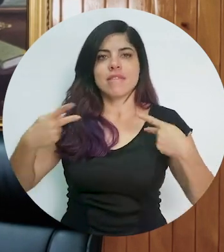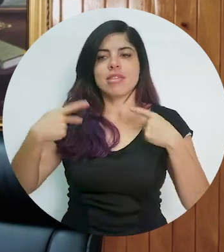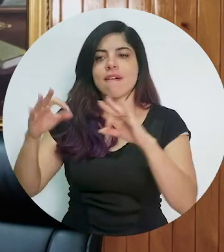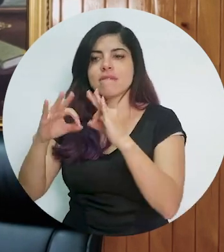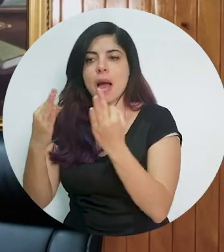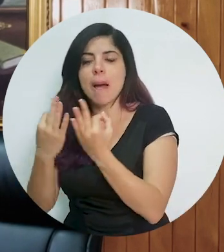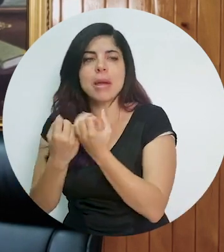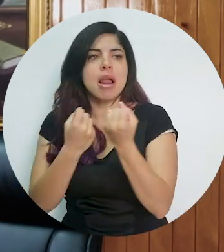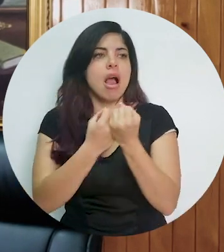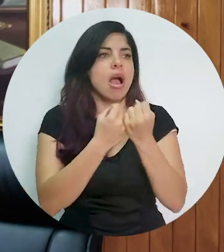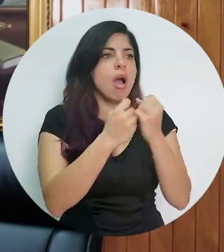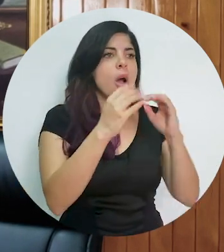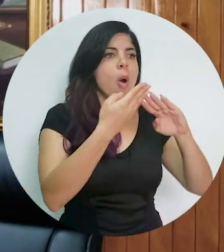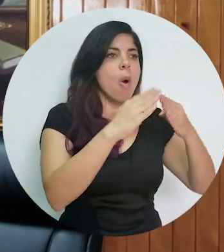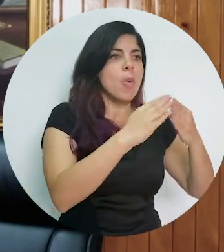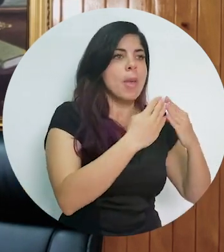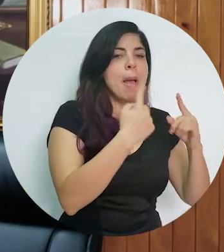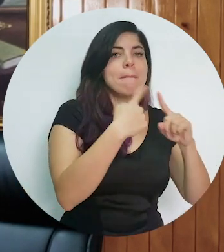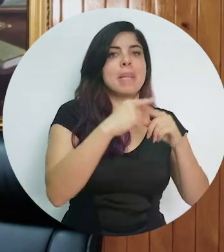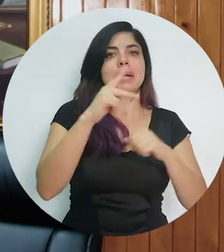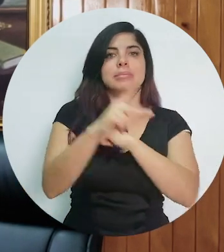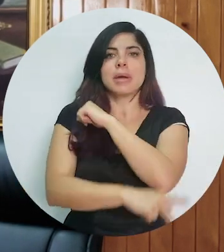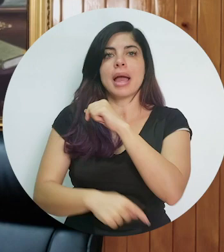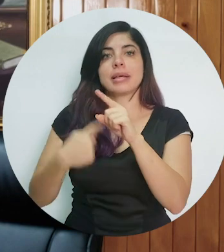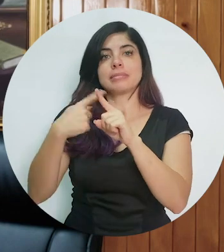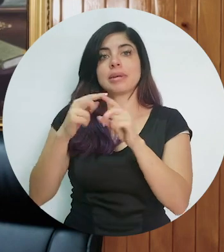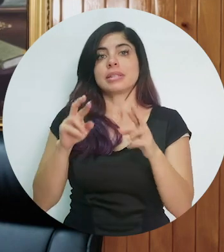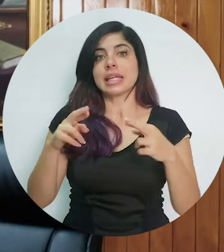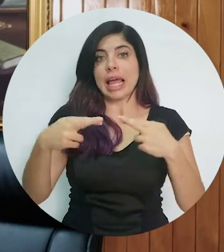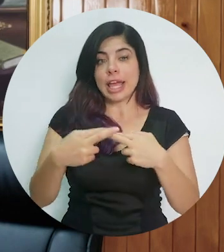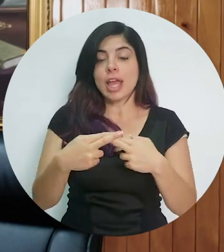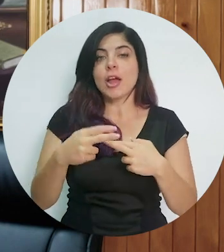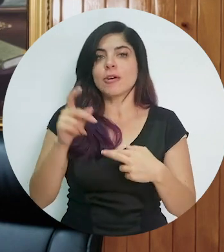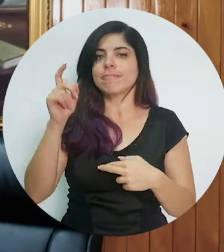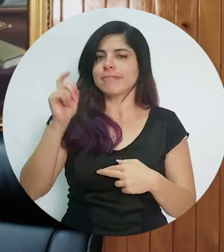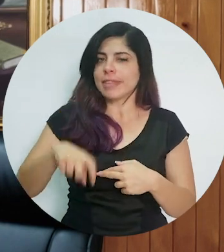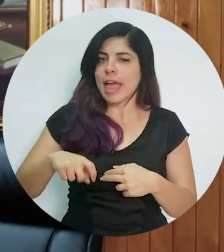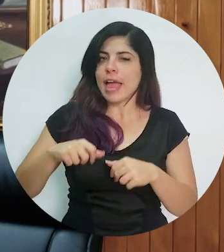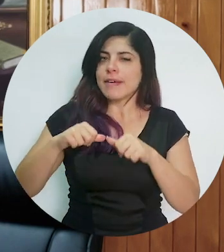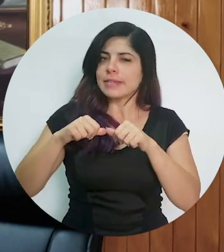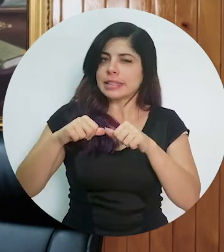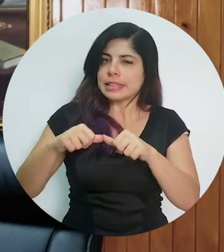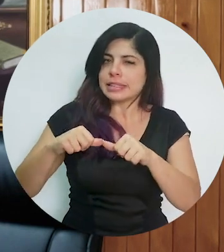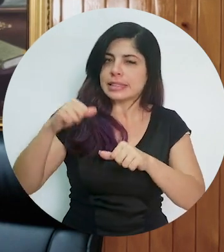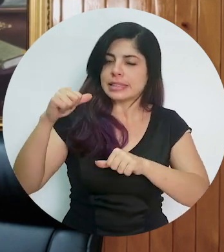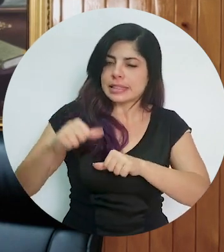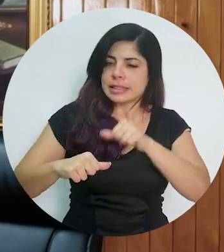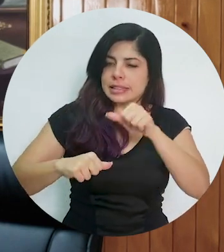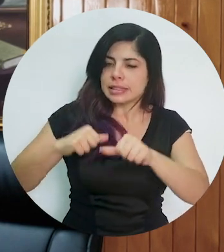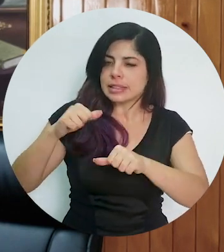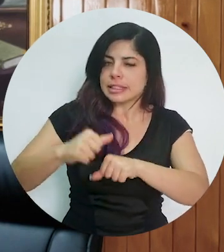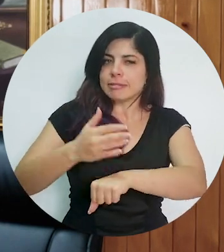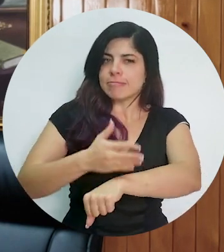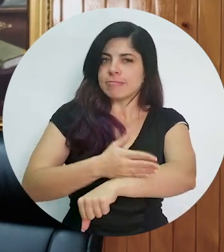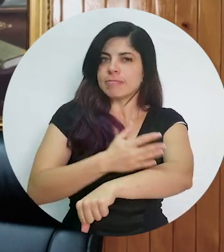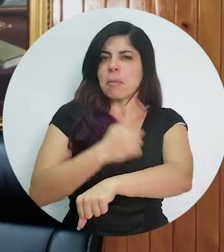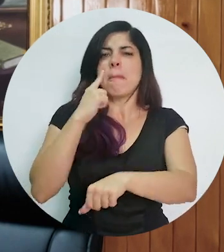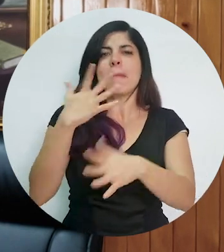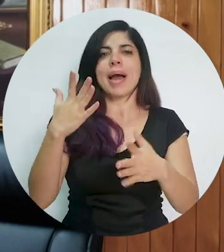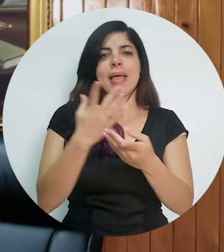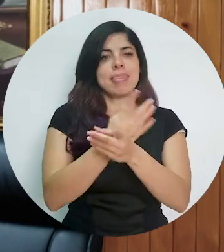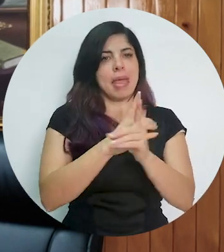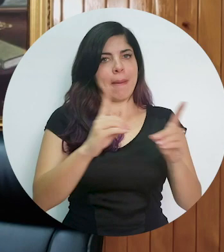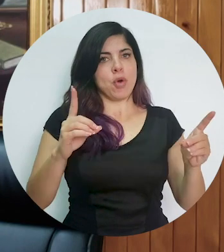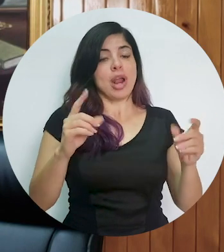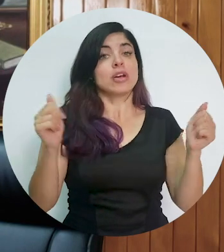sus familias, de sus comunidades y de nuestros países y nuestra región. Tenemos que seguir avanzando para construir